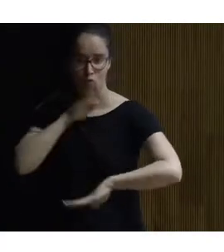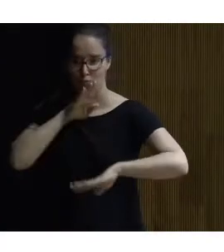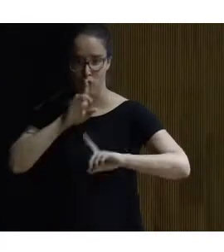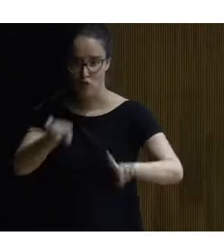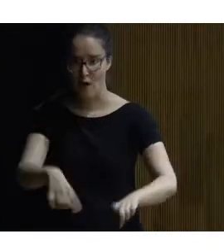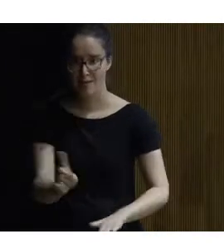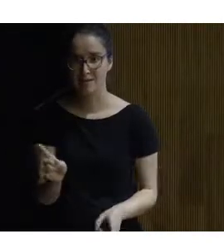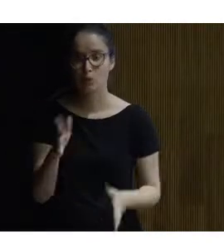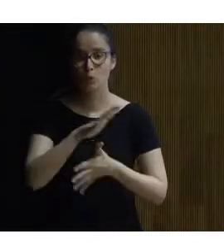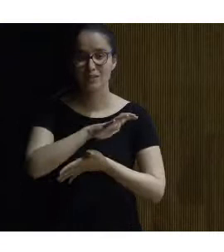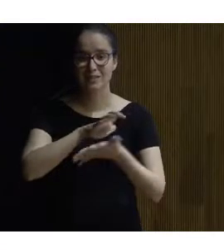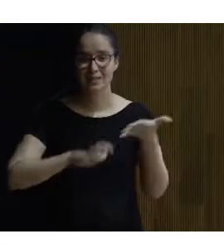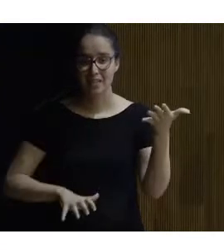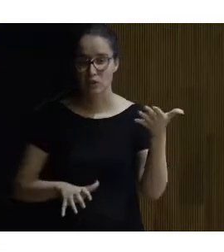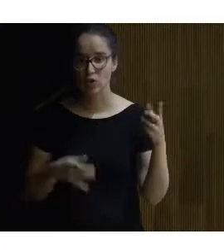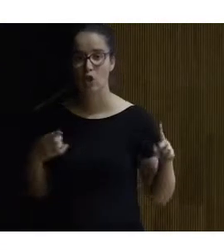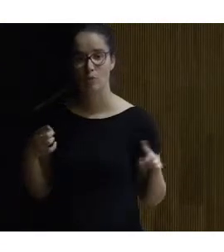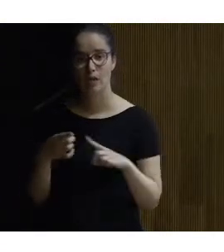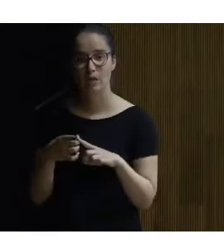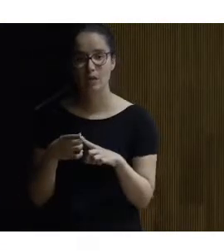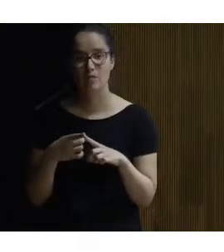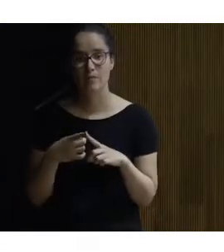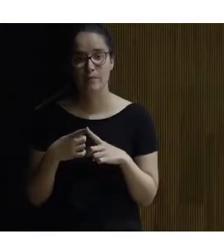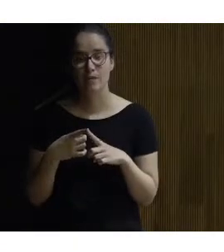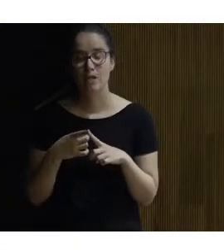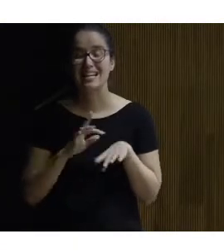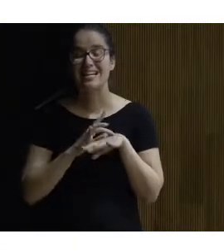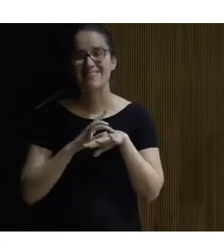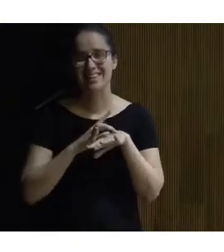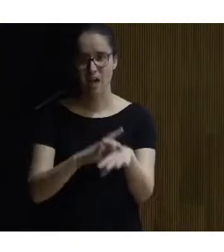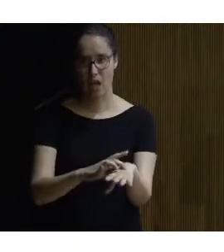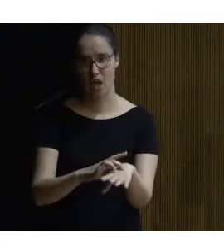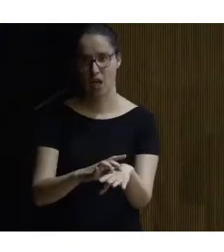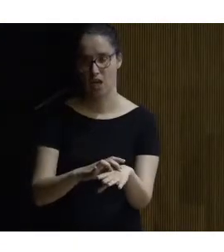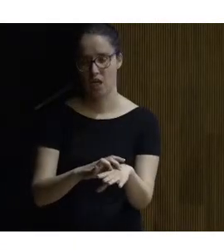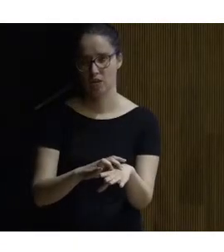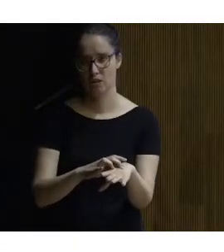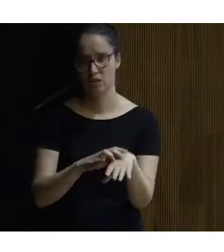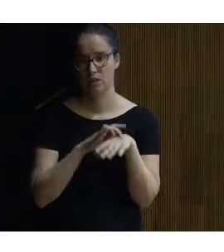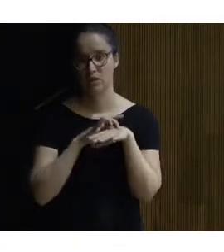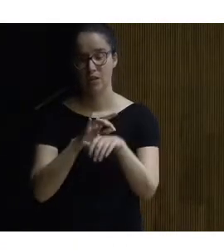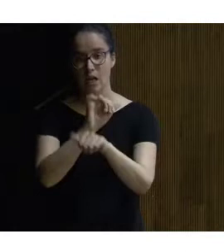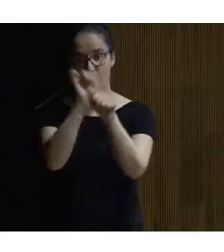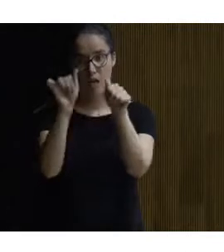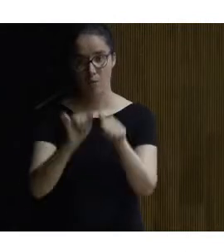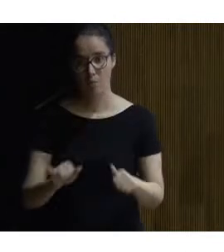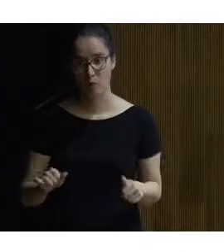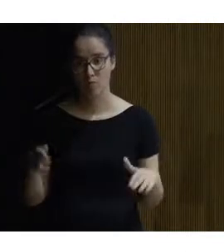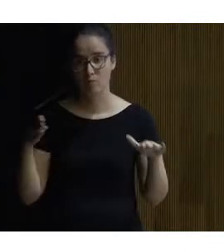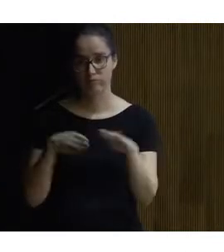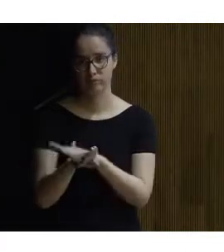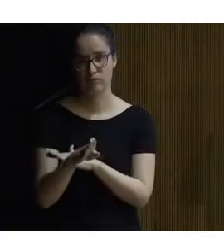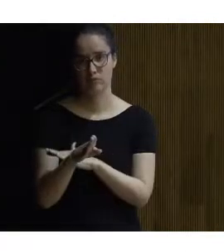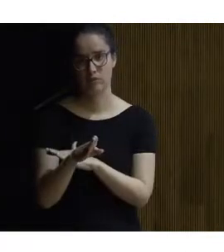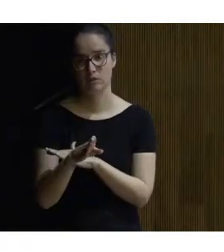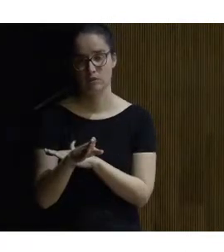es un texto que lo que pretende hacer es guiar el modo de adentrarse